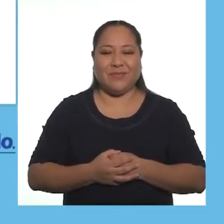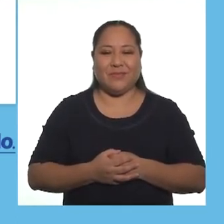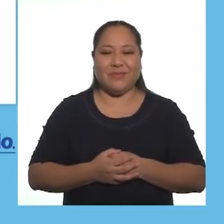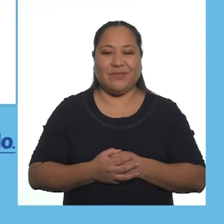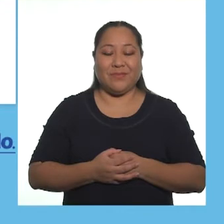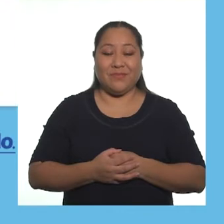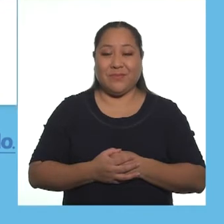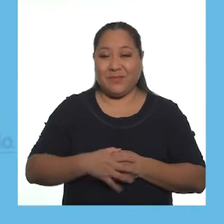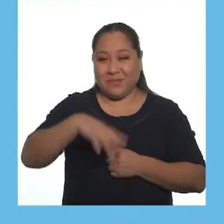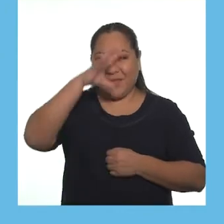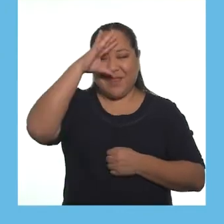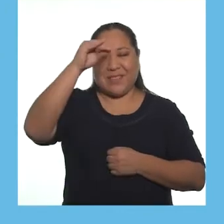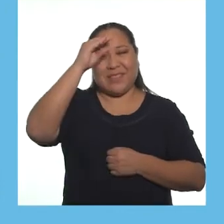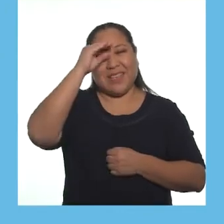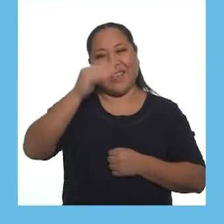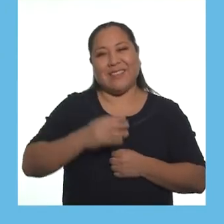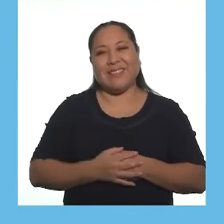lado.